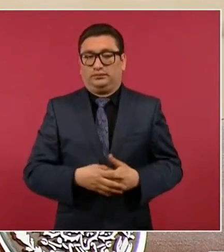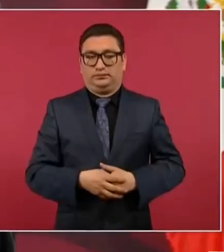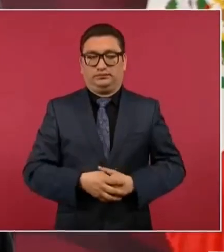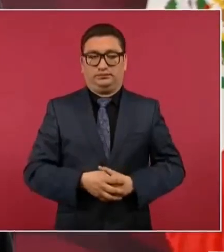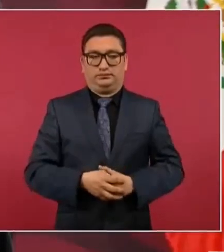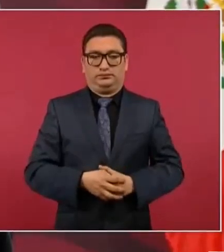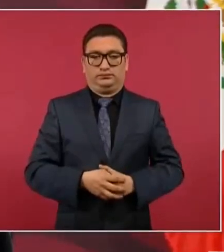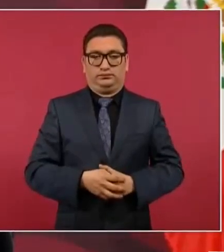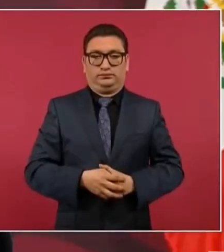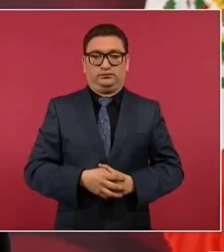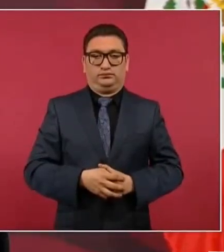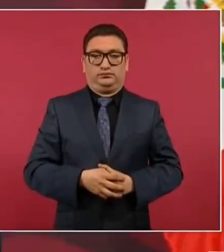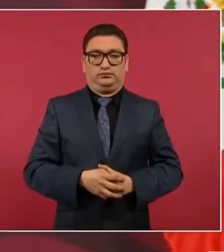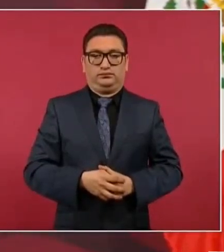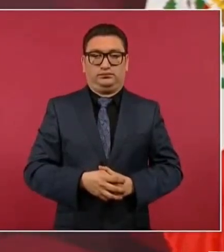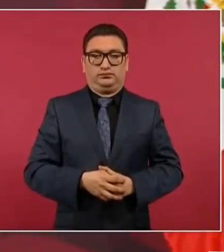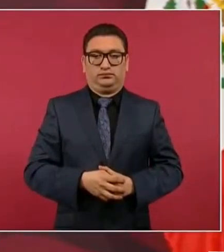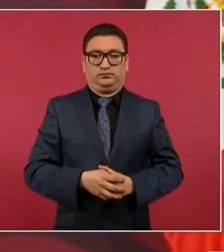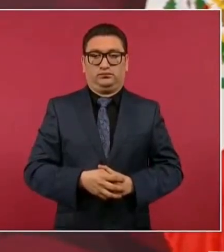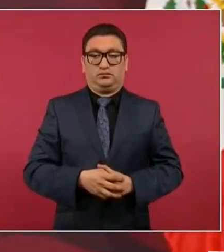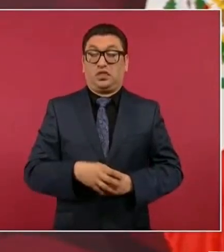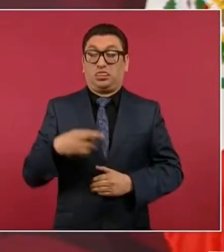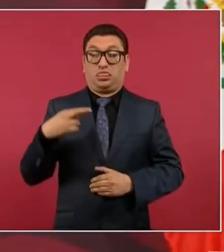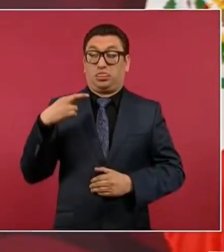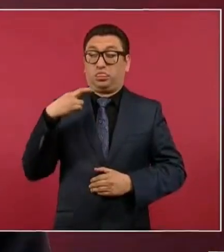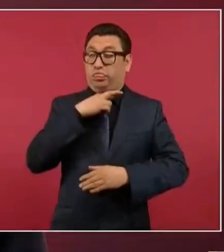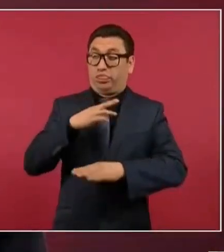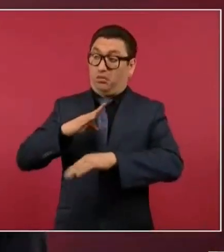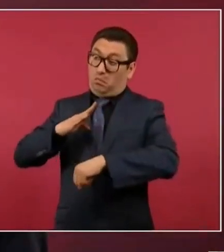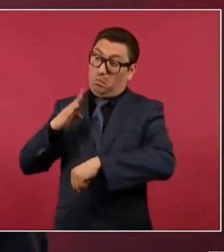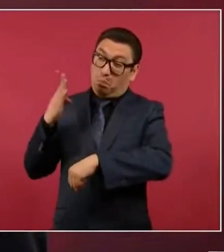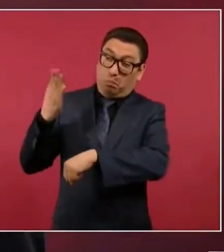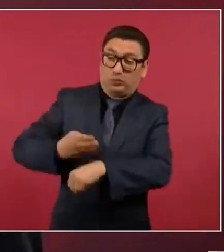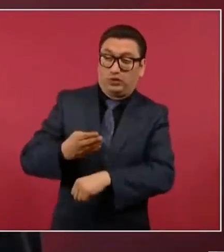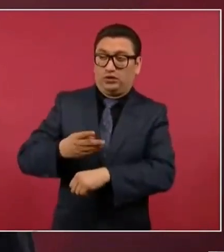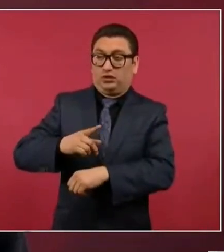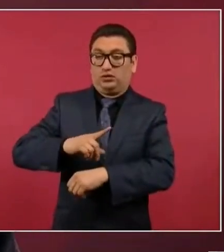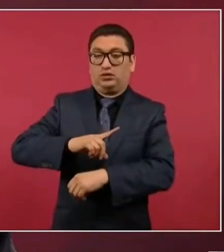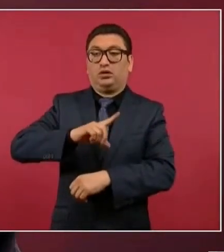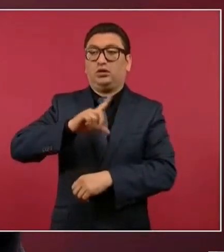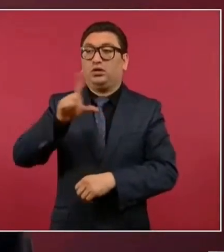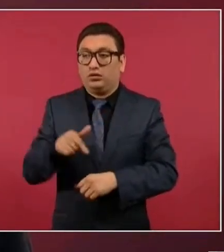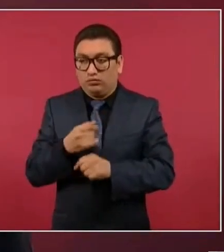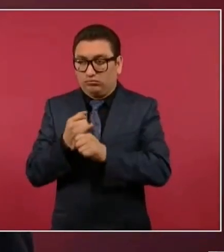No es el mátalos en caliente, o mátalos y luego averiguas.